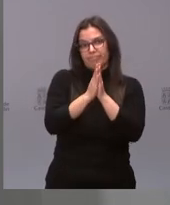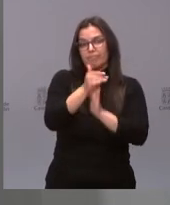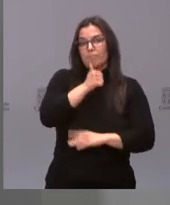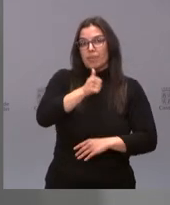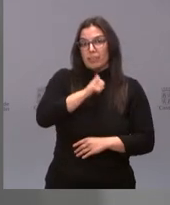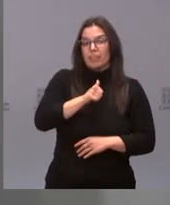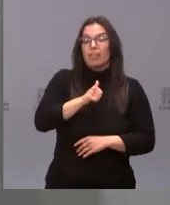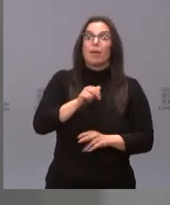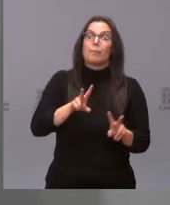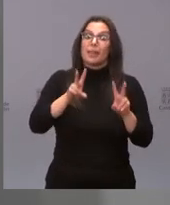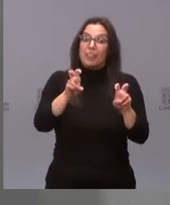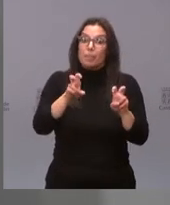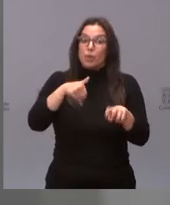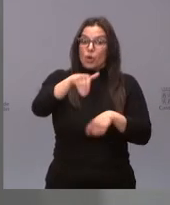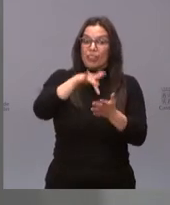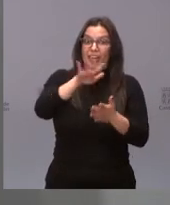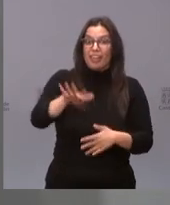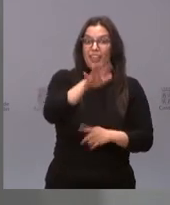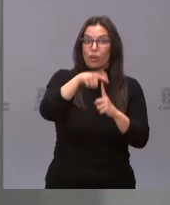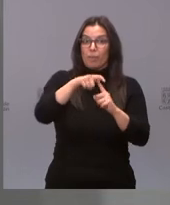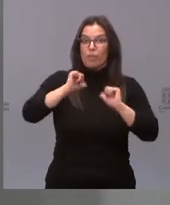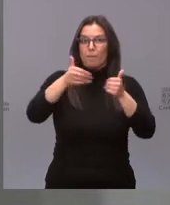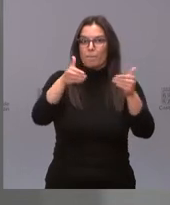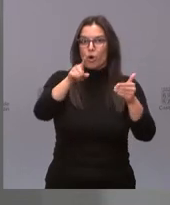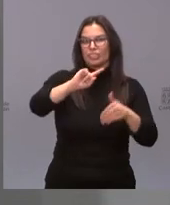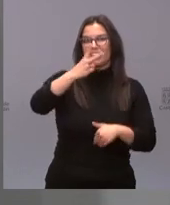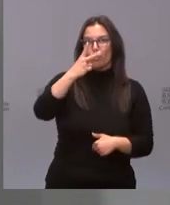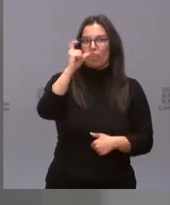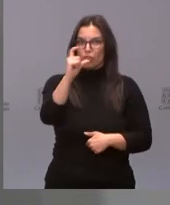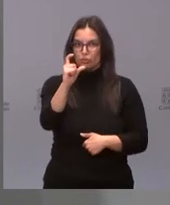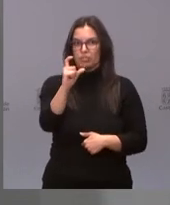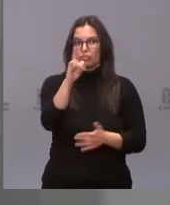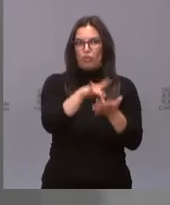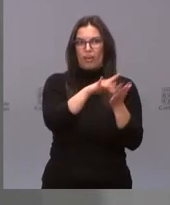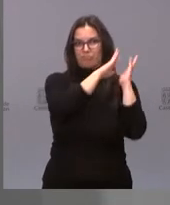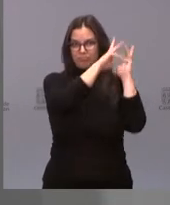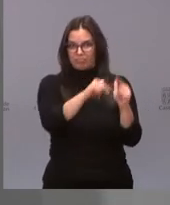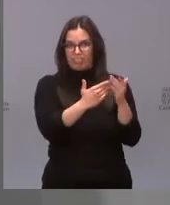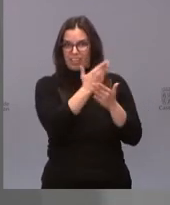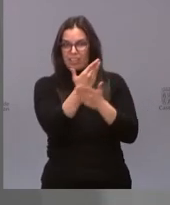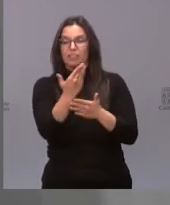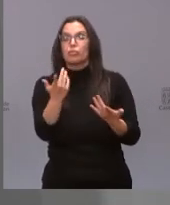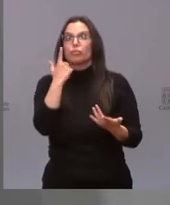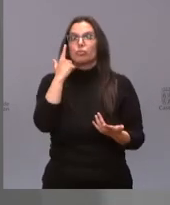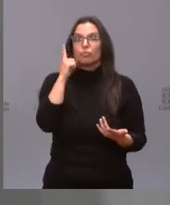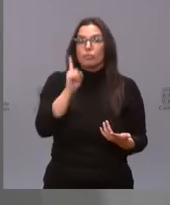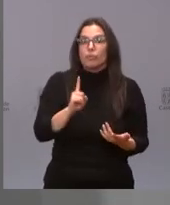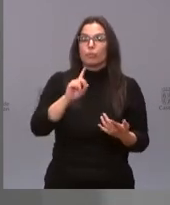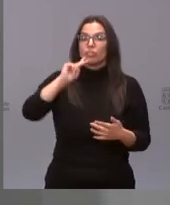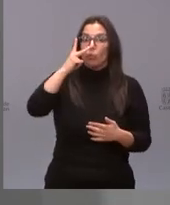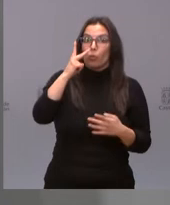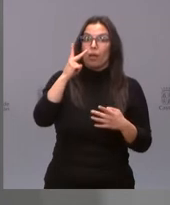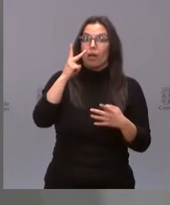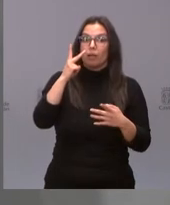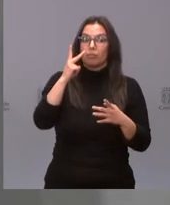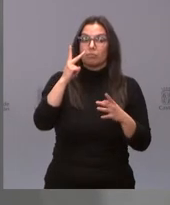mayo es cuando tendremos que empezar a poner las segundas dosis. Ahora mismo no sabemos si se va a mantener la segunda dosis